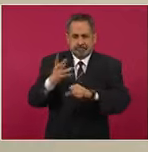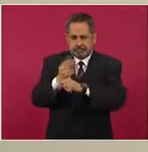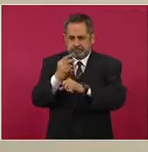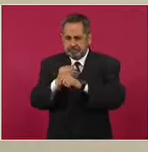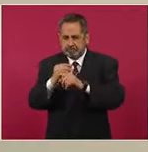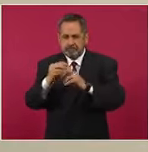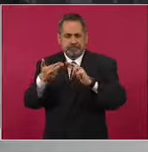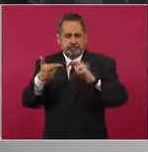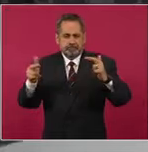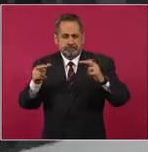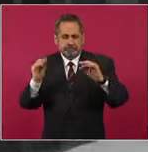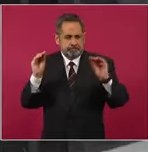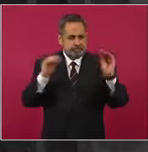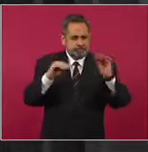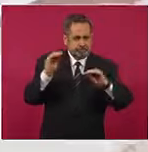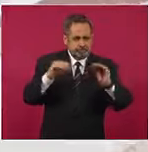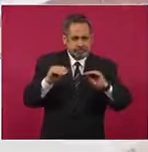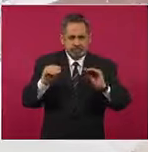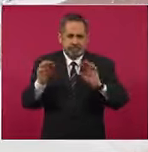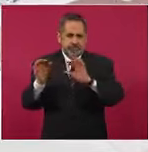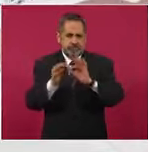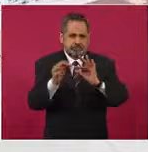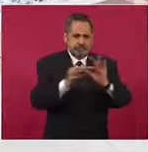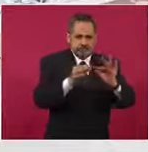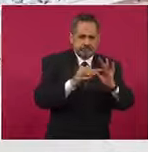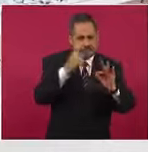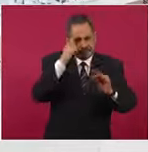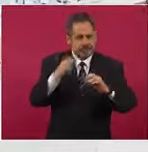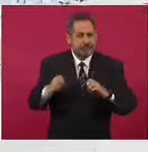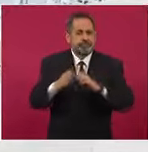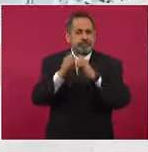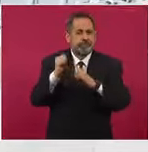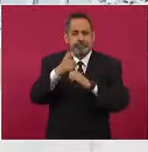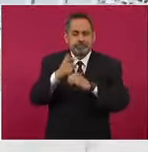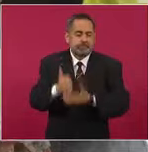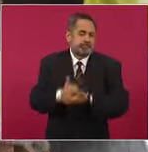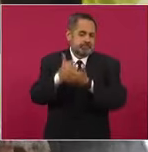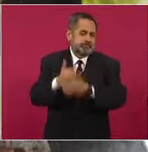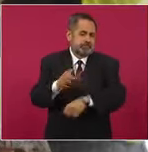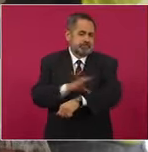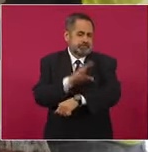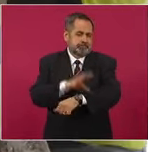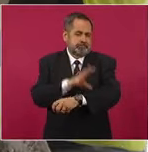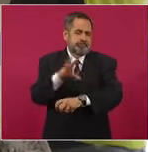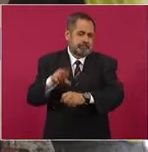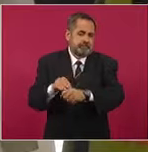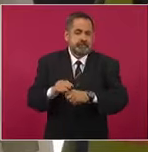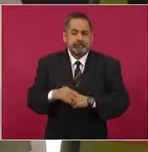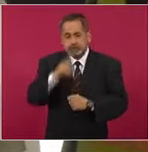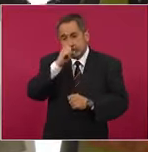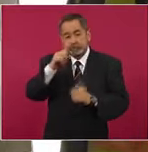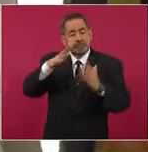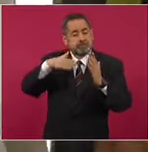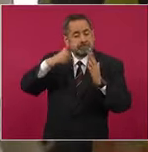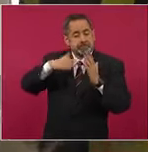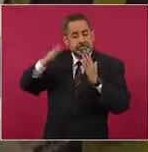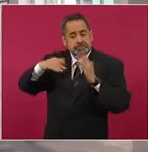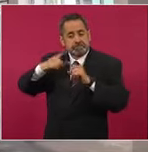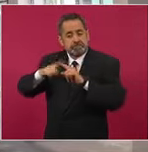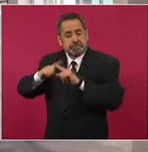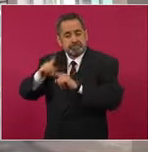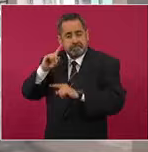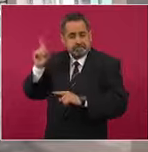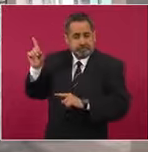componentes virtuales, físicos y plantas de emergencia en subestaciones eléctricas, así como aplicación de pintura en diferentes áreas.